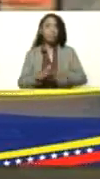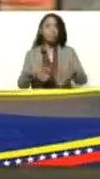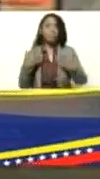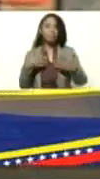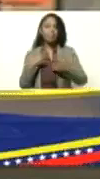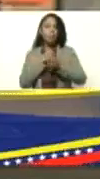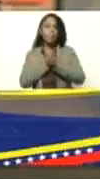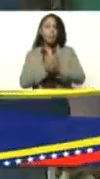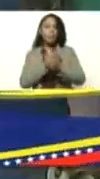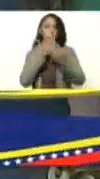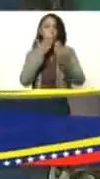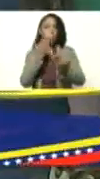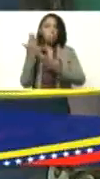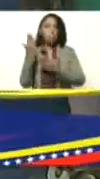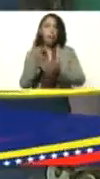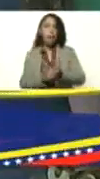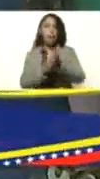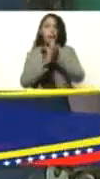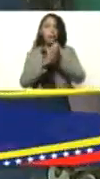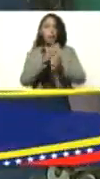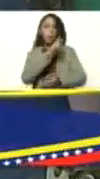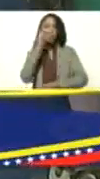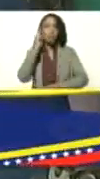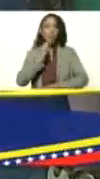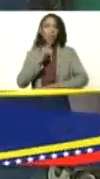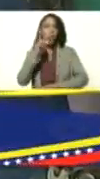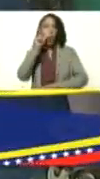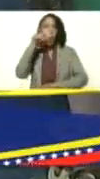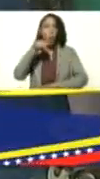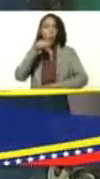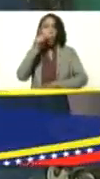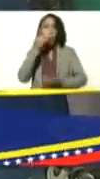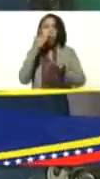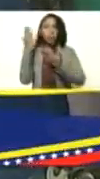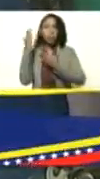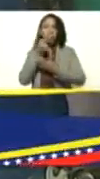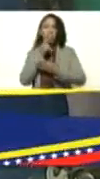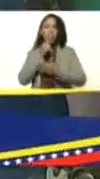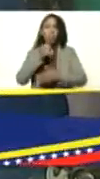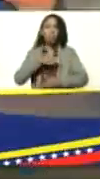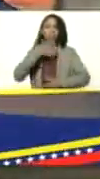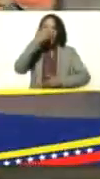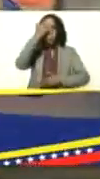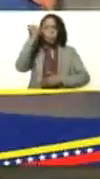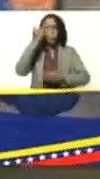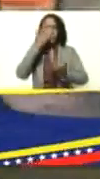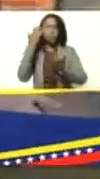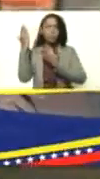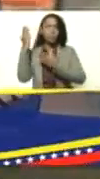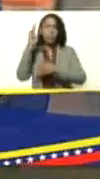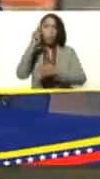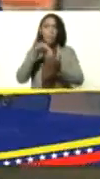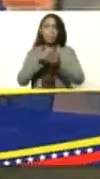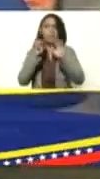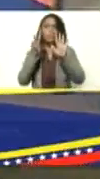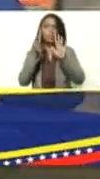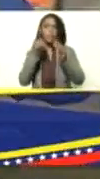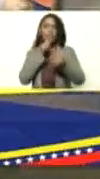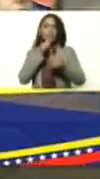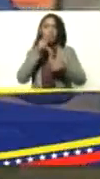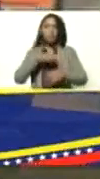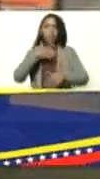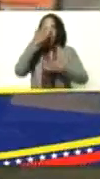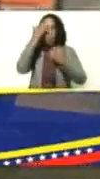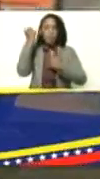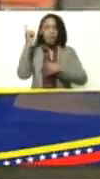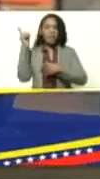y con su amor y aquí está líder bolivariano hoy por hoy Ricardo Sánchez ¿quién puede olvidar a Ricardo Sánchez en el 2007? ¿quién lo puede olvidar? si era